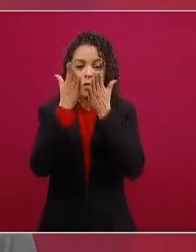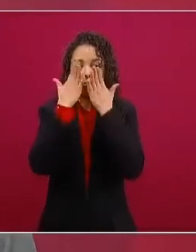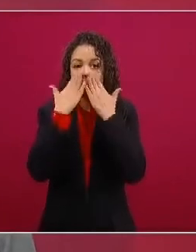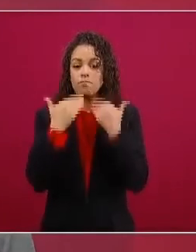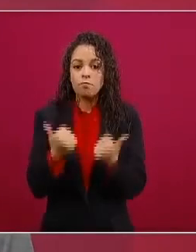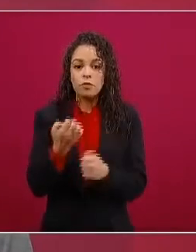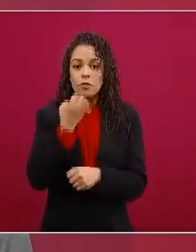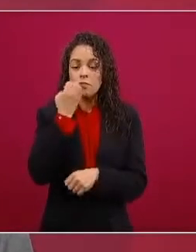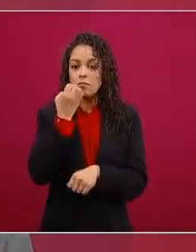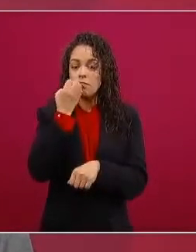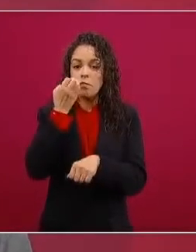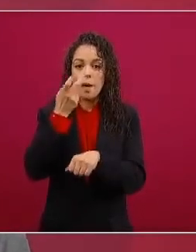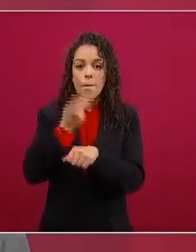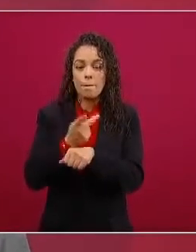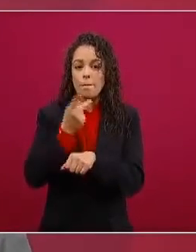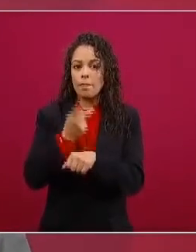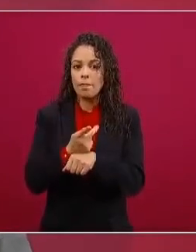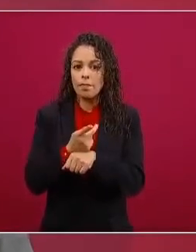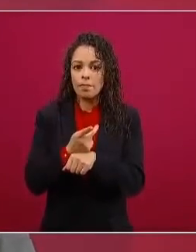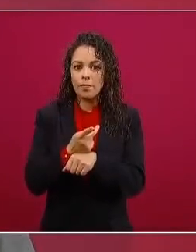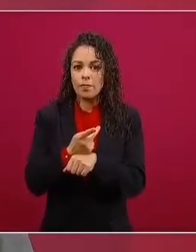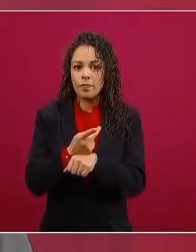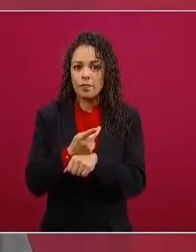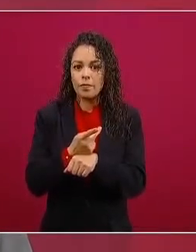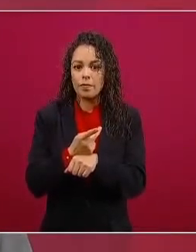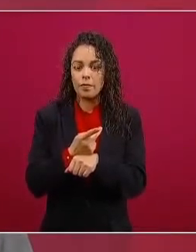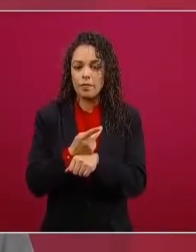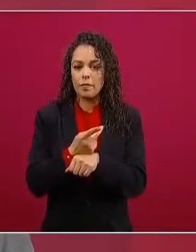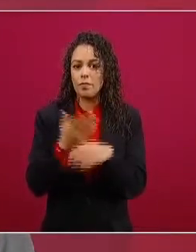a la cabecera municipal